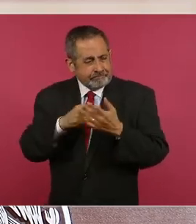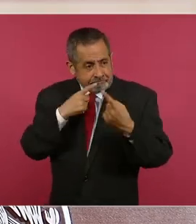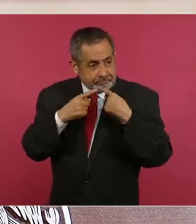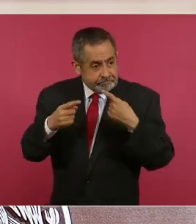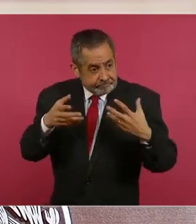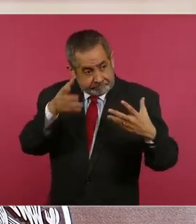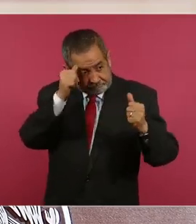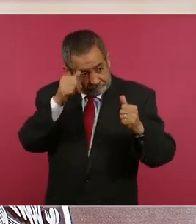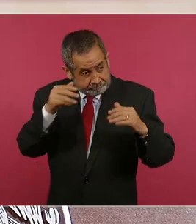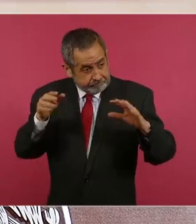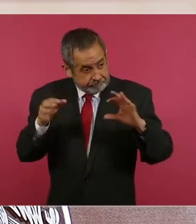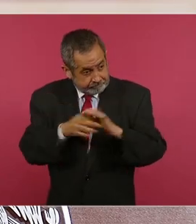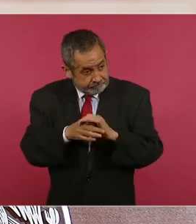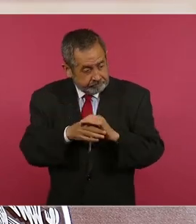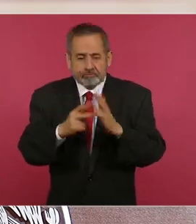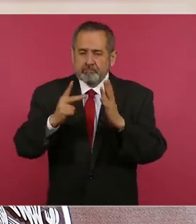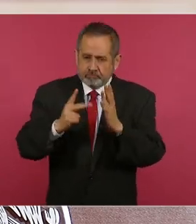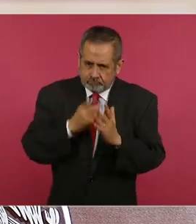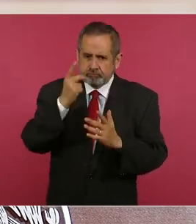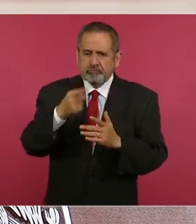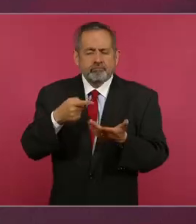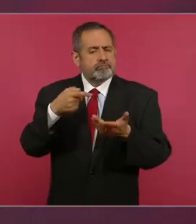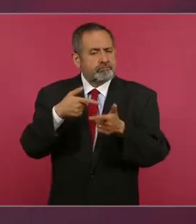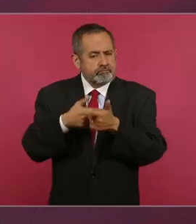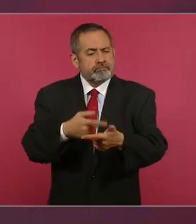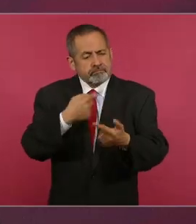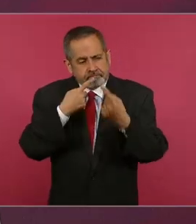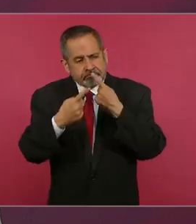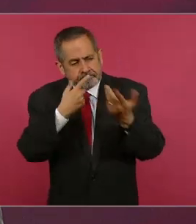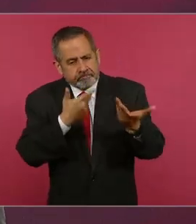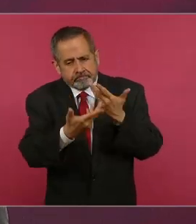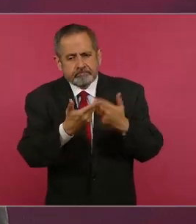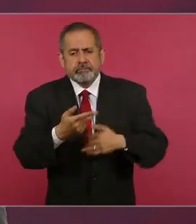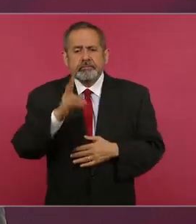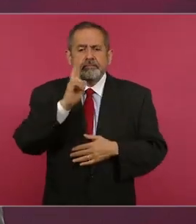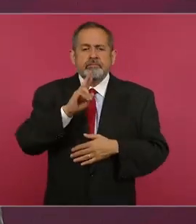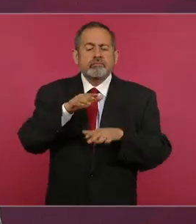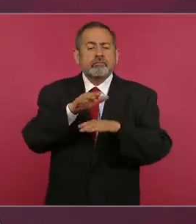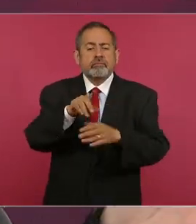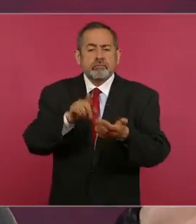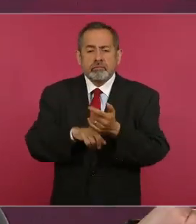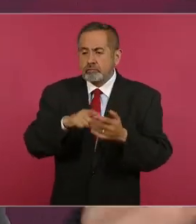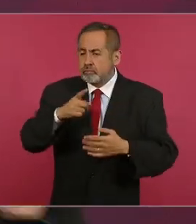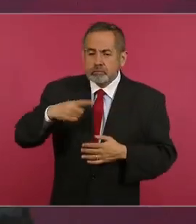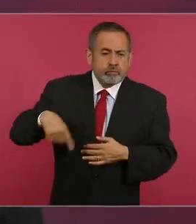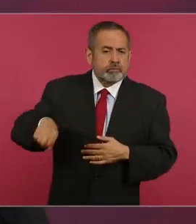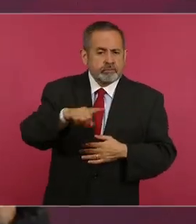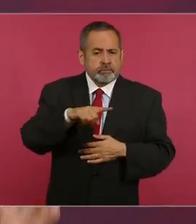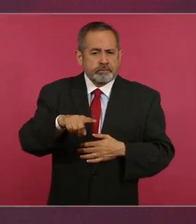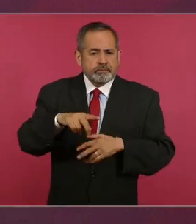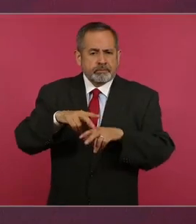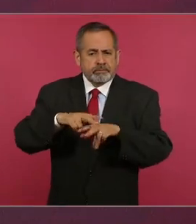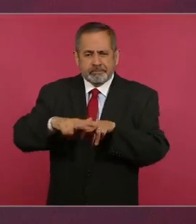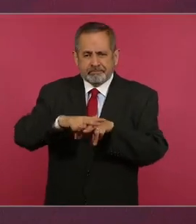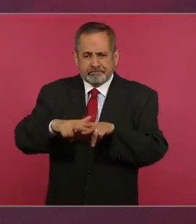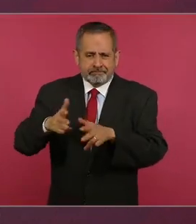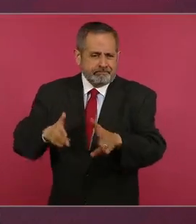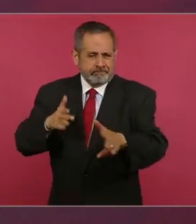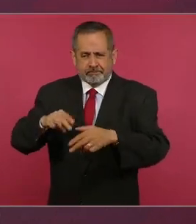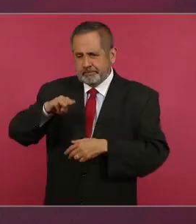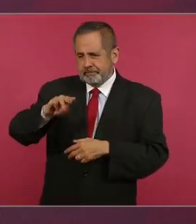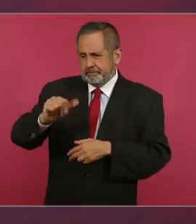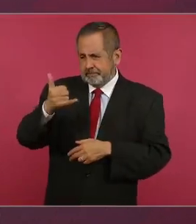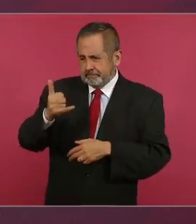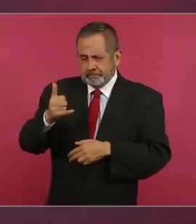tomado, sobre todo lo que tiene que ver con las vías, tanto en el caso del Tren Maya